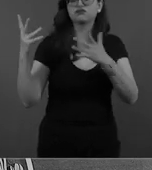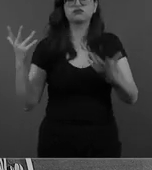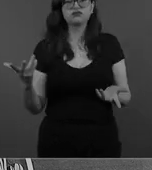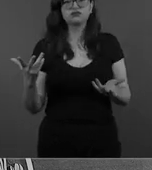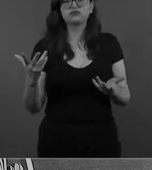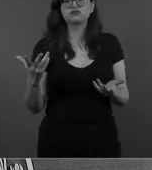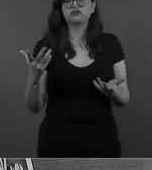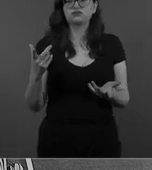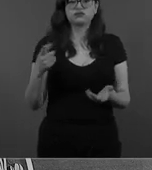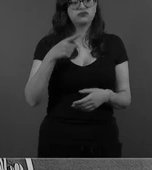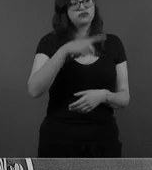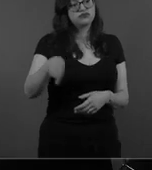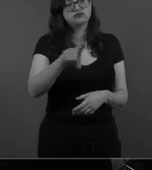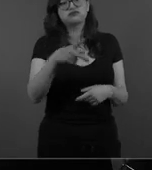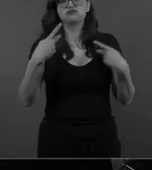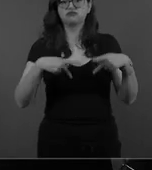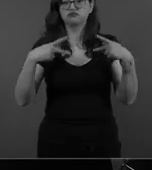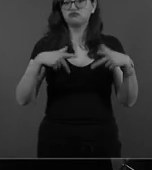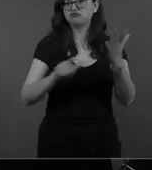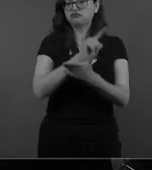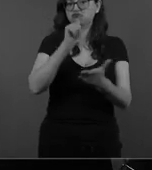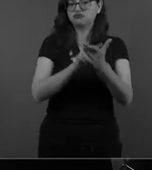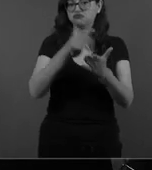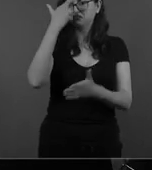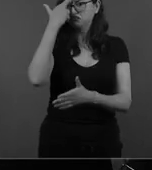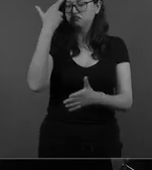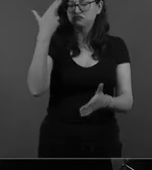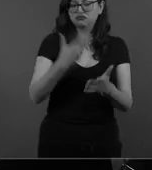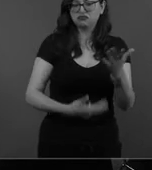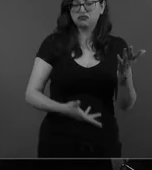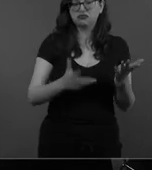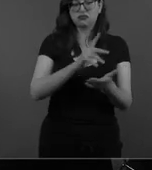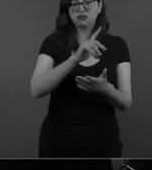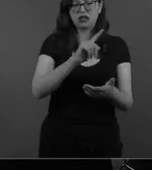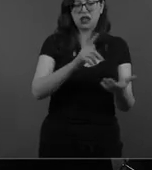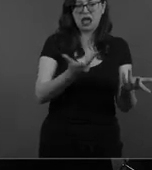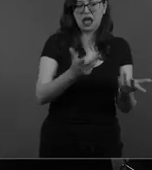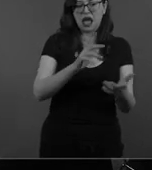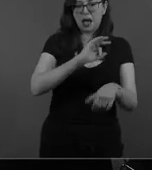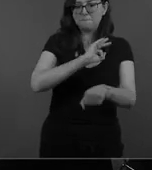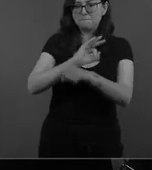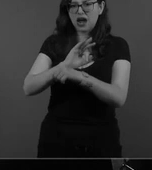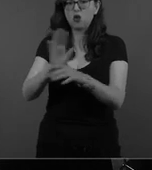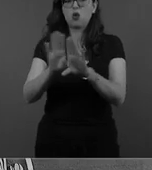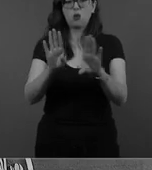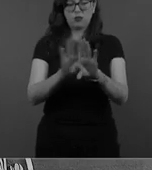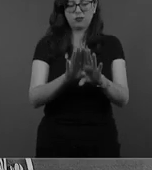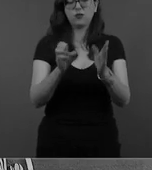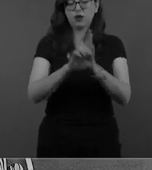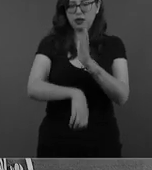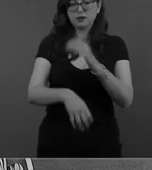amparos o controversias constitucionales en contra de leyes aprobadas por el Congreso, que no